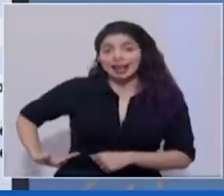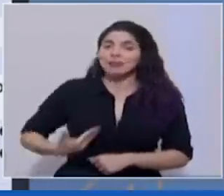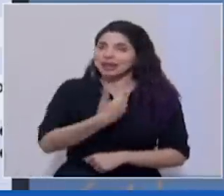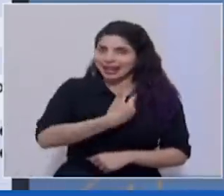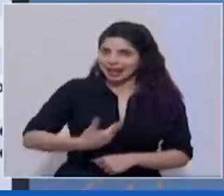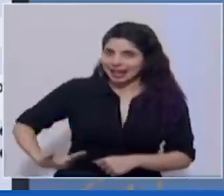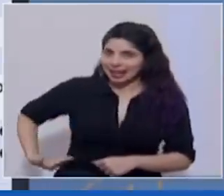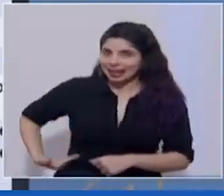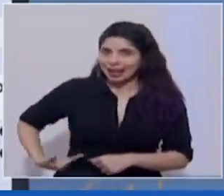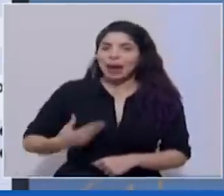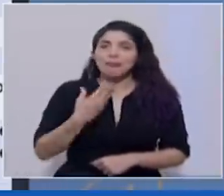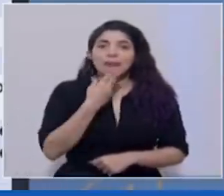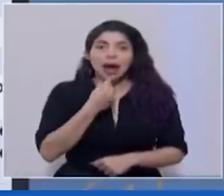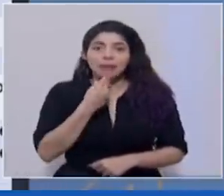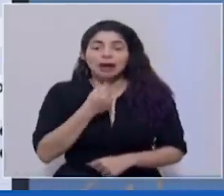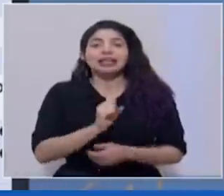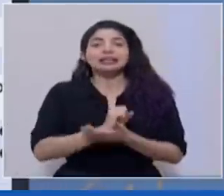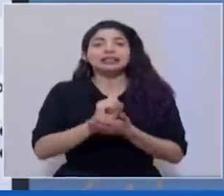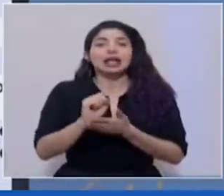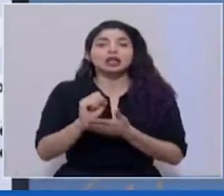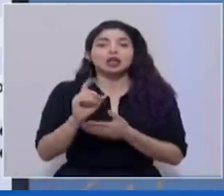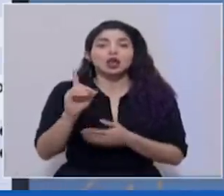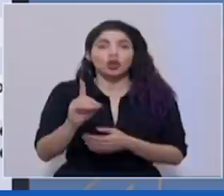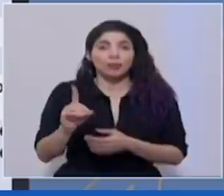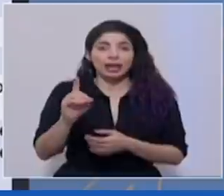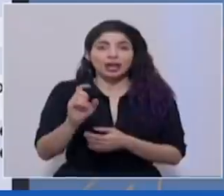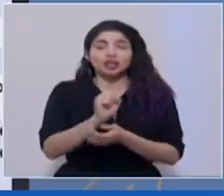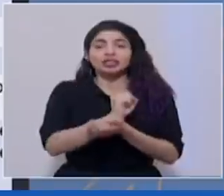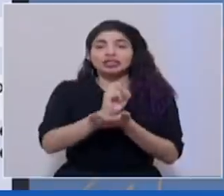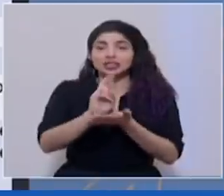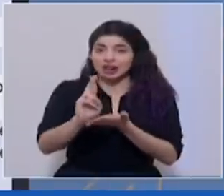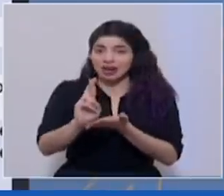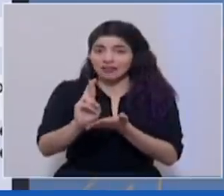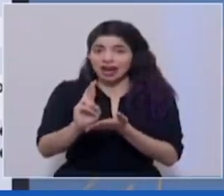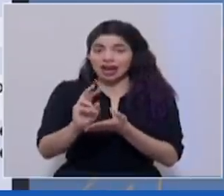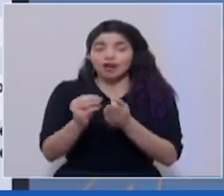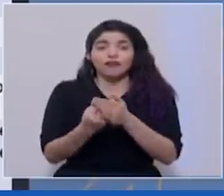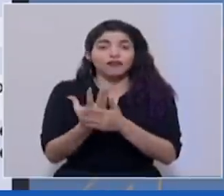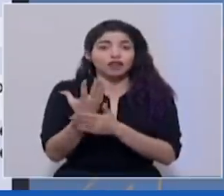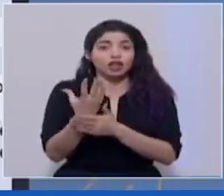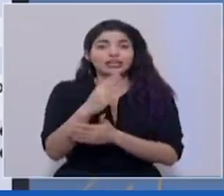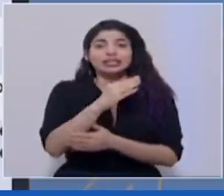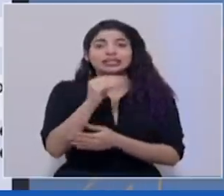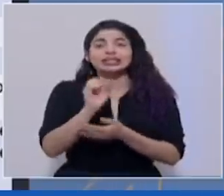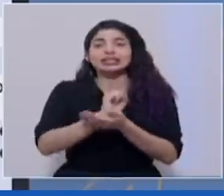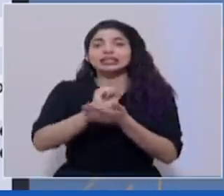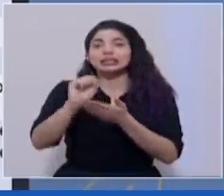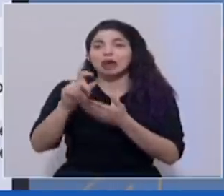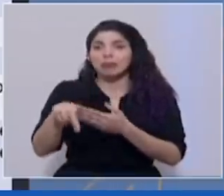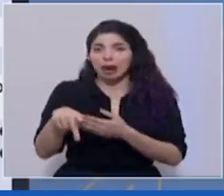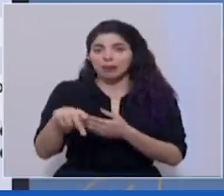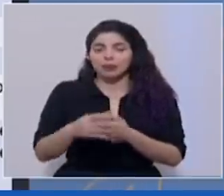Heredia, Barba, Santo Domingo, San Rafael, Flores y San Pablo.